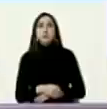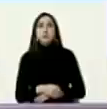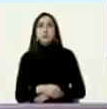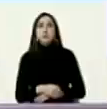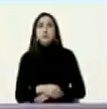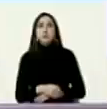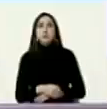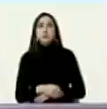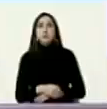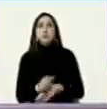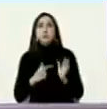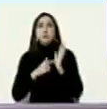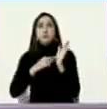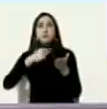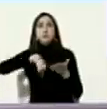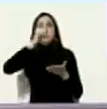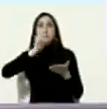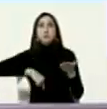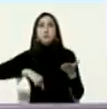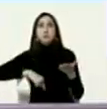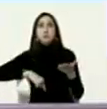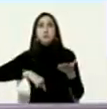aquí están aquí las firmas para la historia